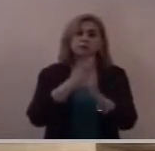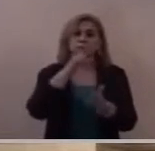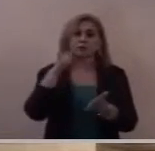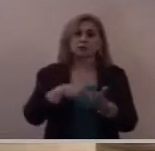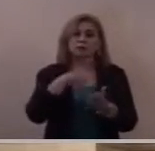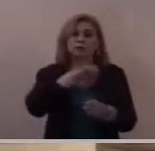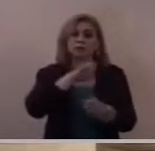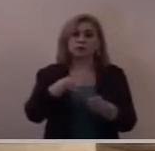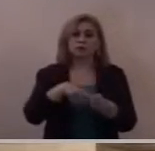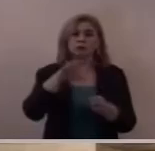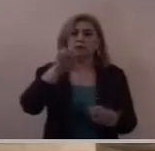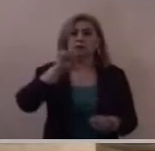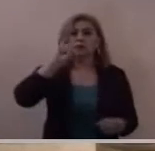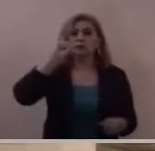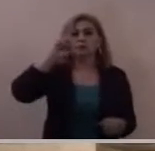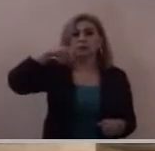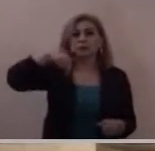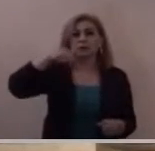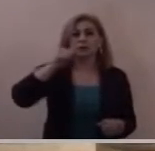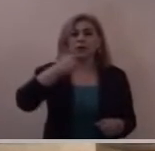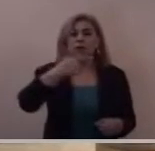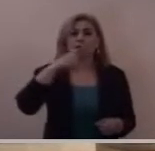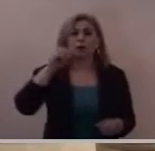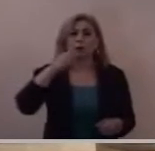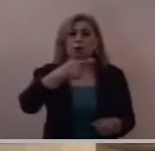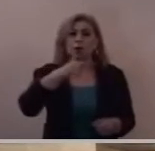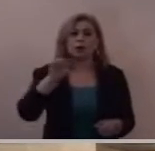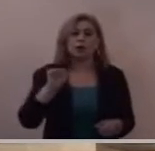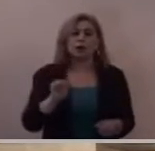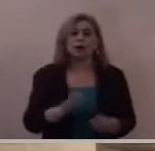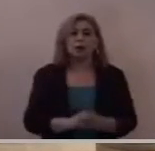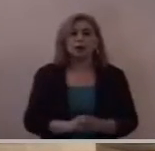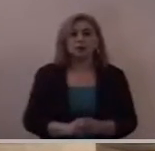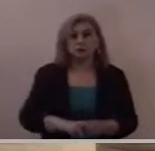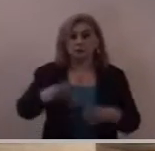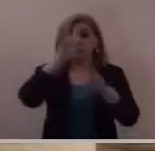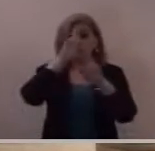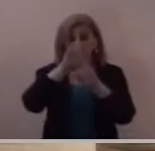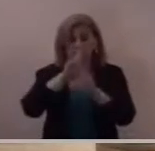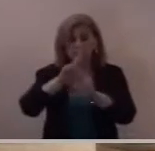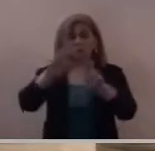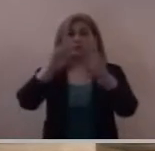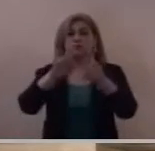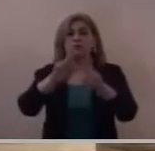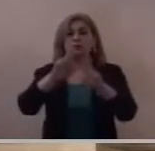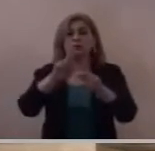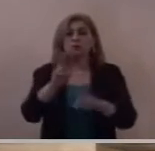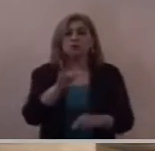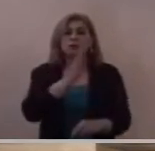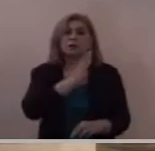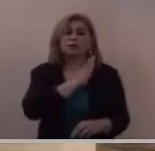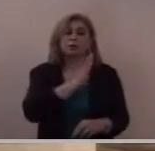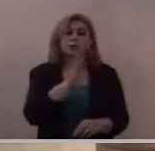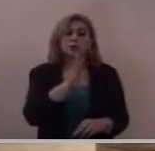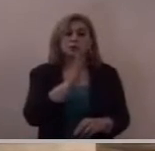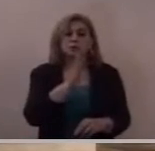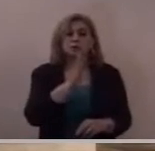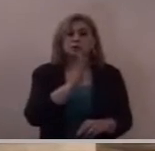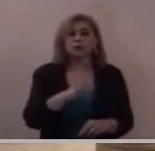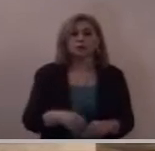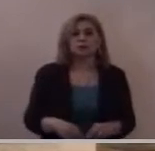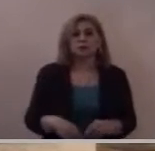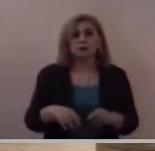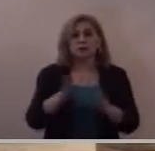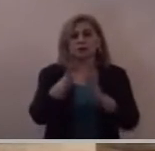y va más allá respeta la sensibilidad religiosa de Jesús